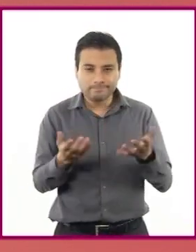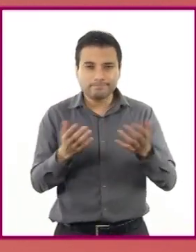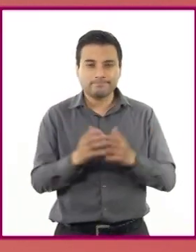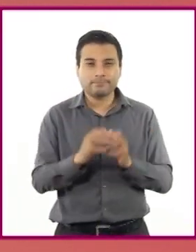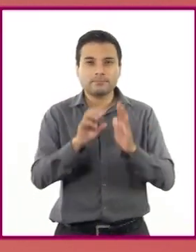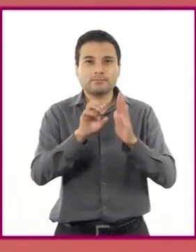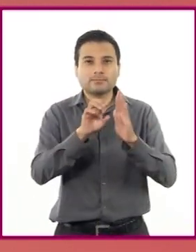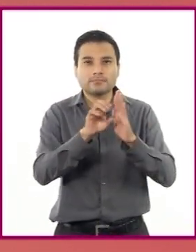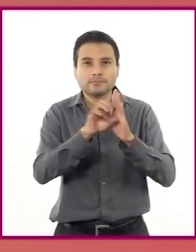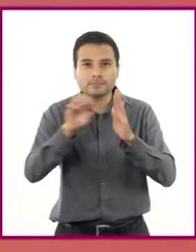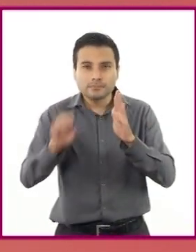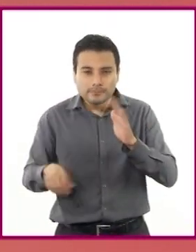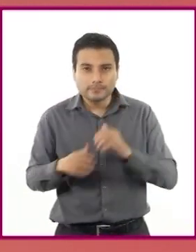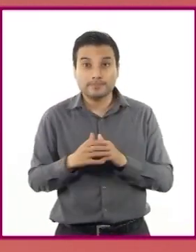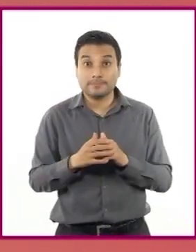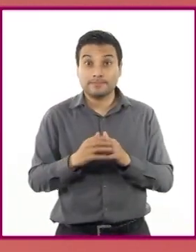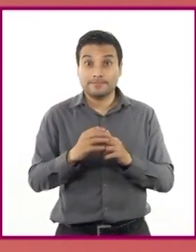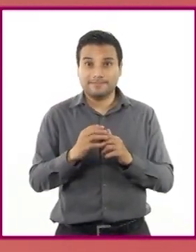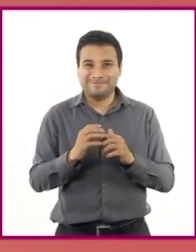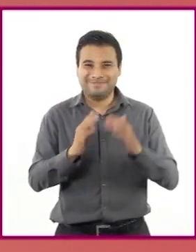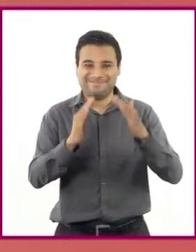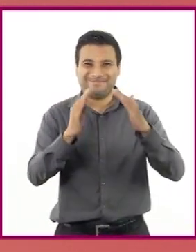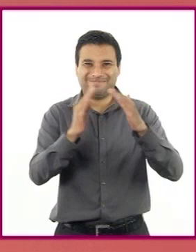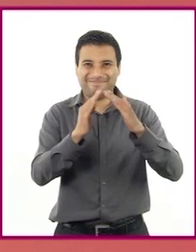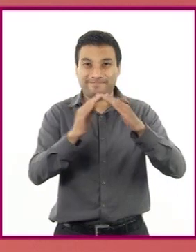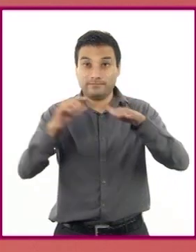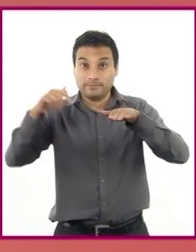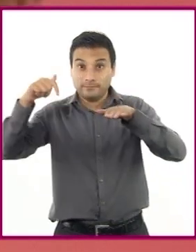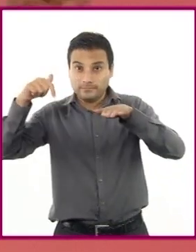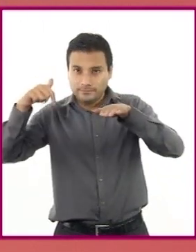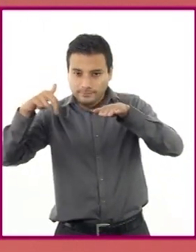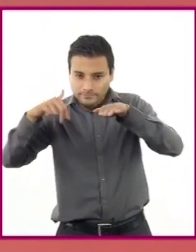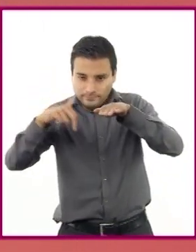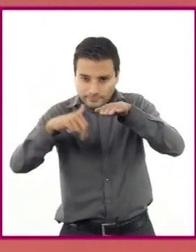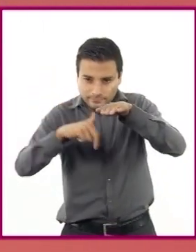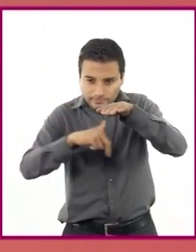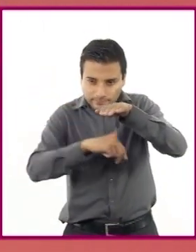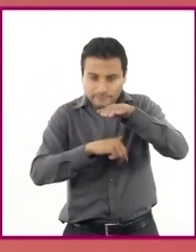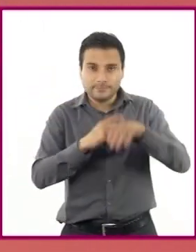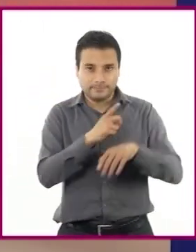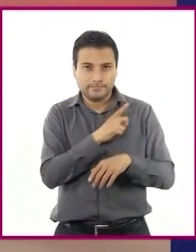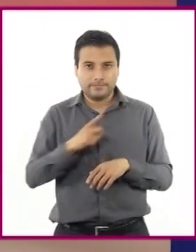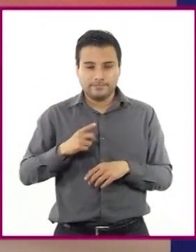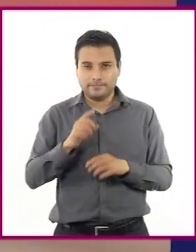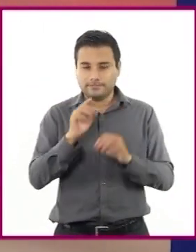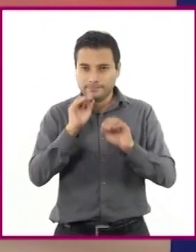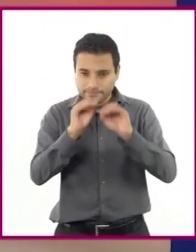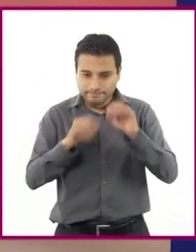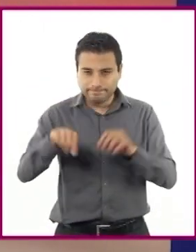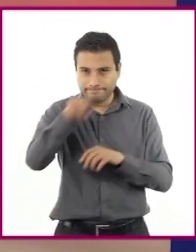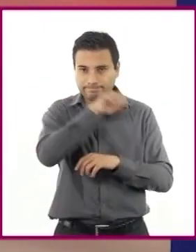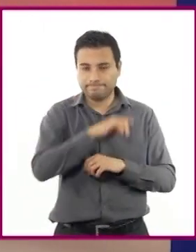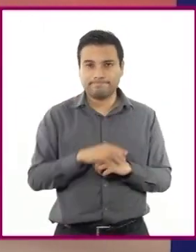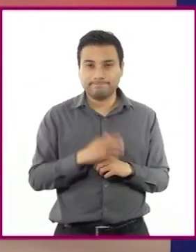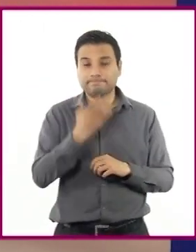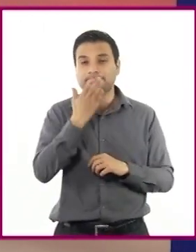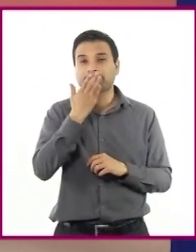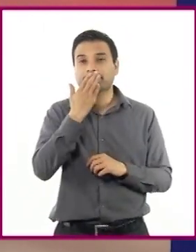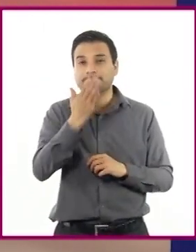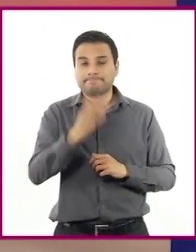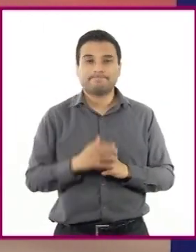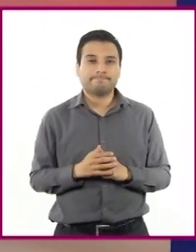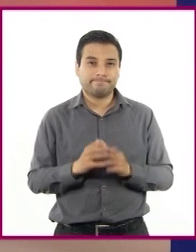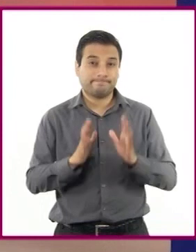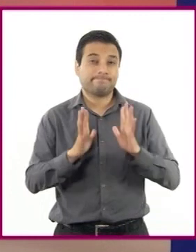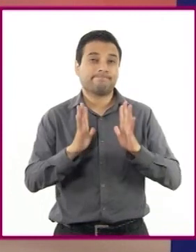el clímax de la obra. Bien identificados los escenarios. Hasta este momento, ya